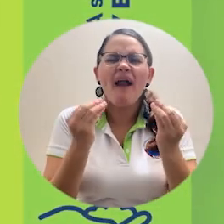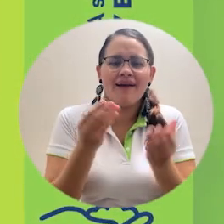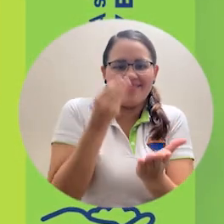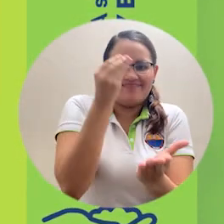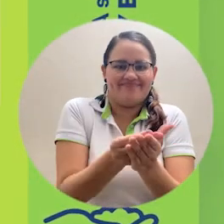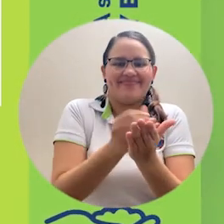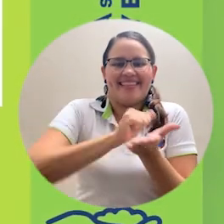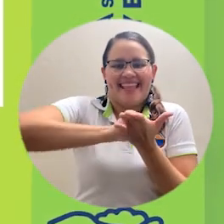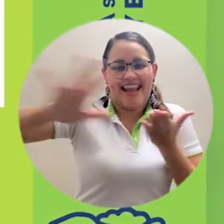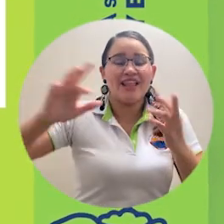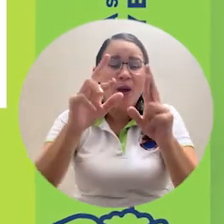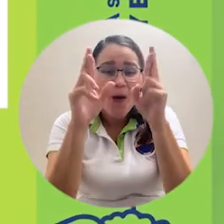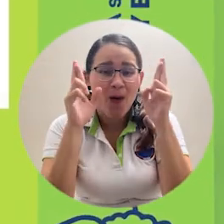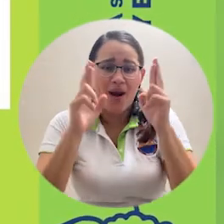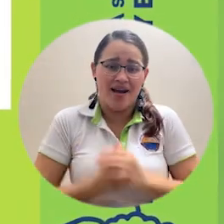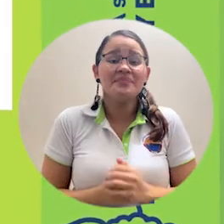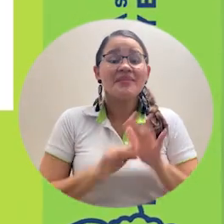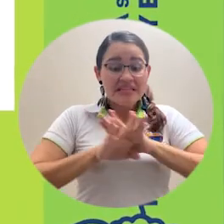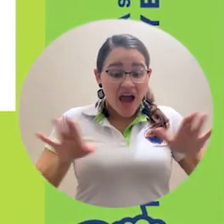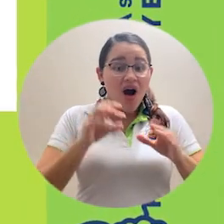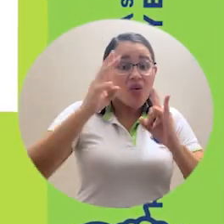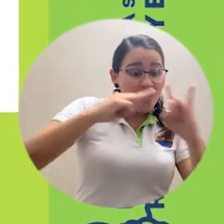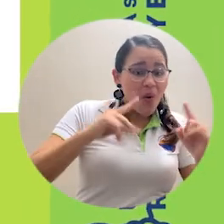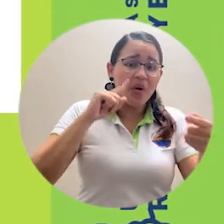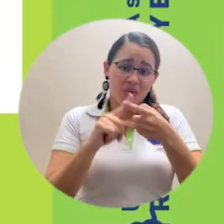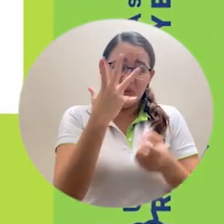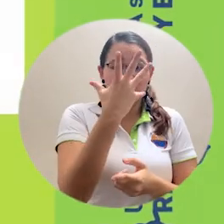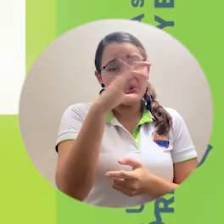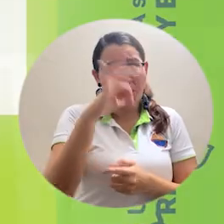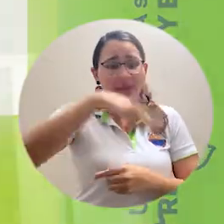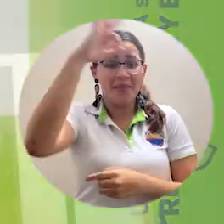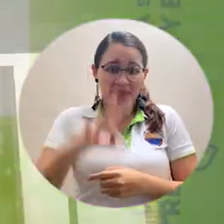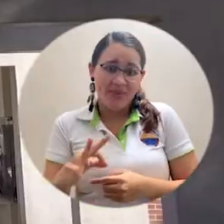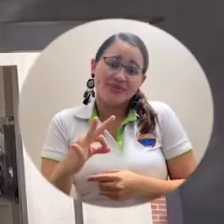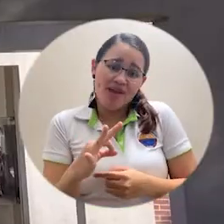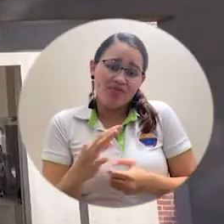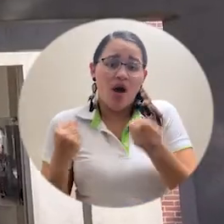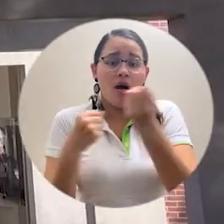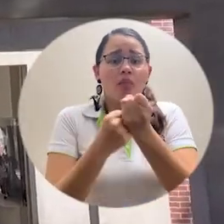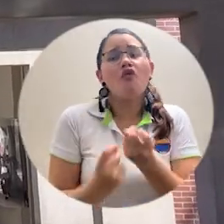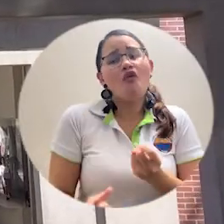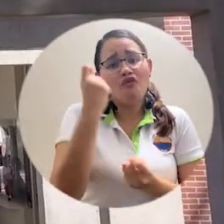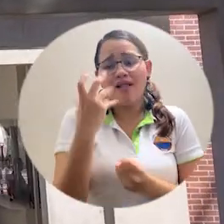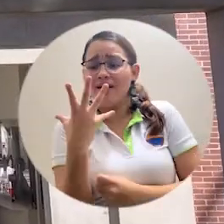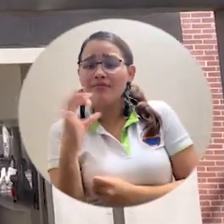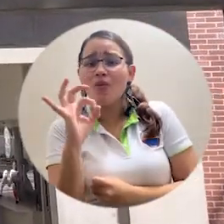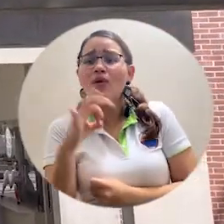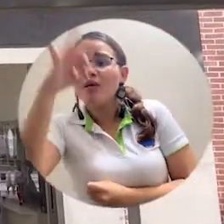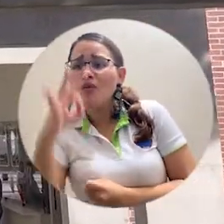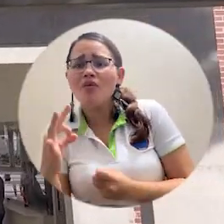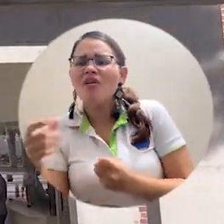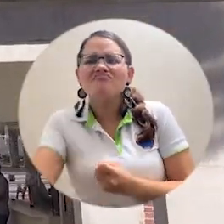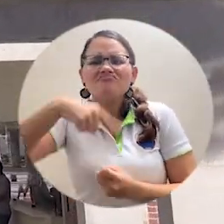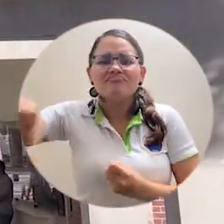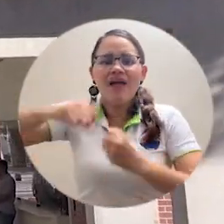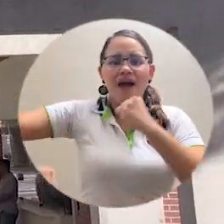Magdalena dio el primer paso con un aporte del 50% y que esperamos pueda materializarse esa gratuidad del 100